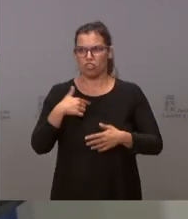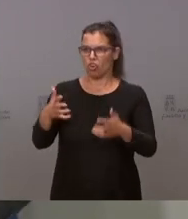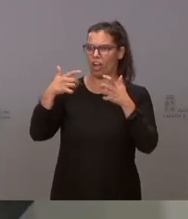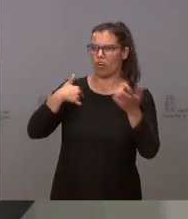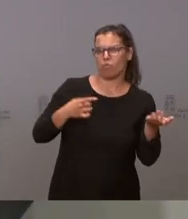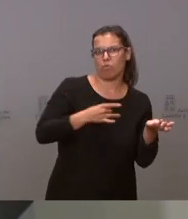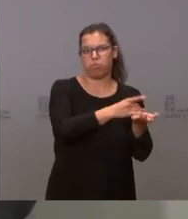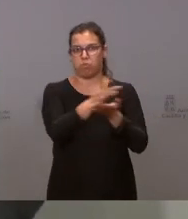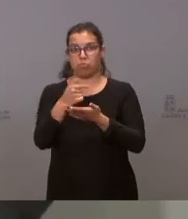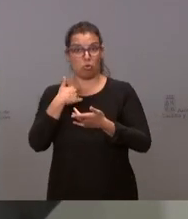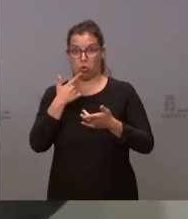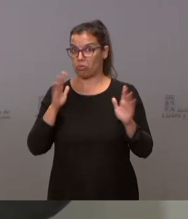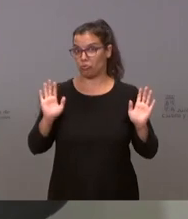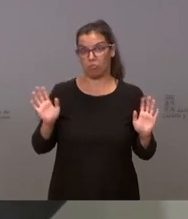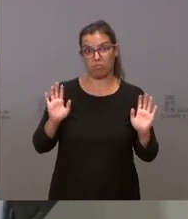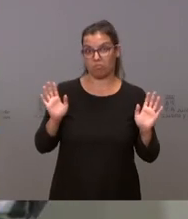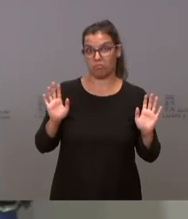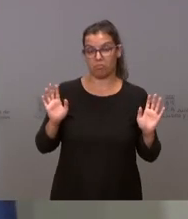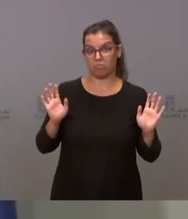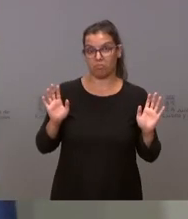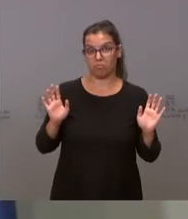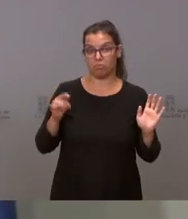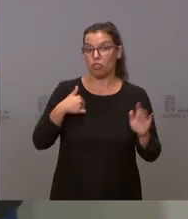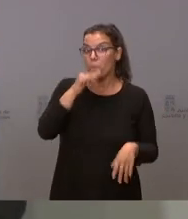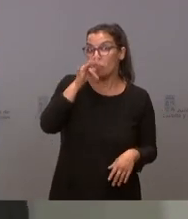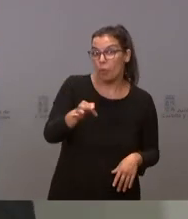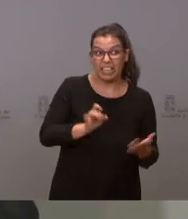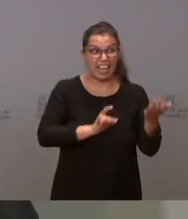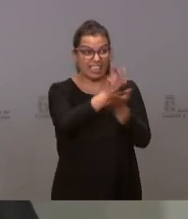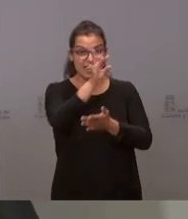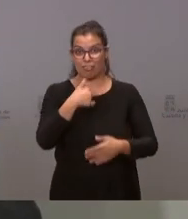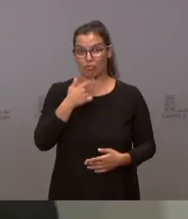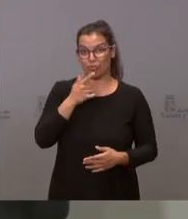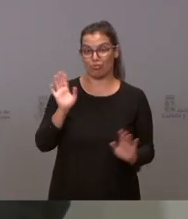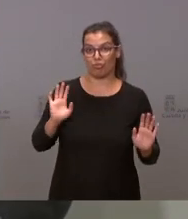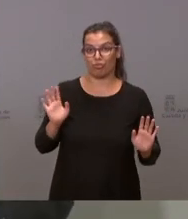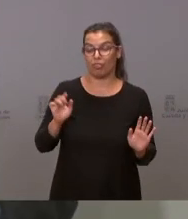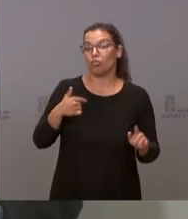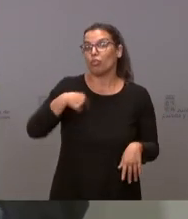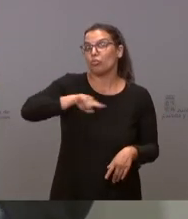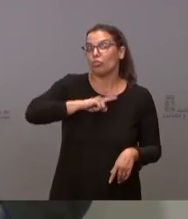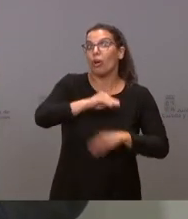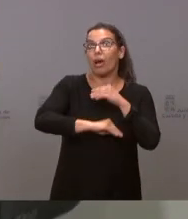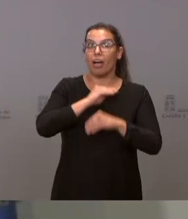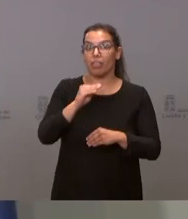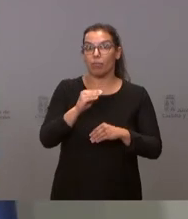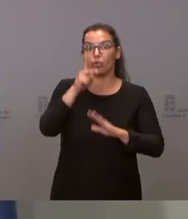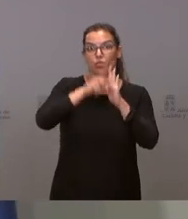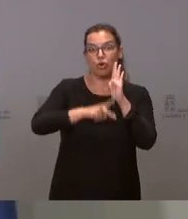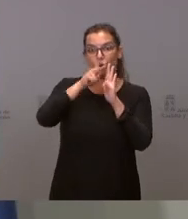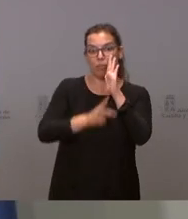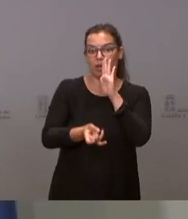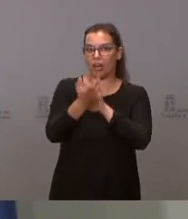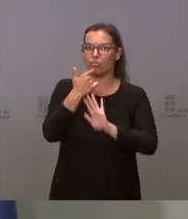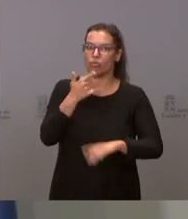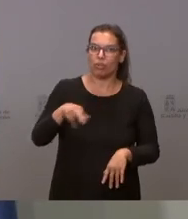echaremos. Yo creo que no he hecho la promesa nunca a nadie de echar a nadie. Nosotros lo que hacemos es poner normas. Yo esto lo he